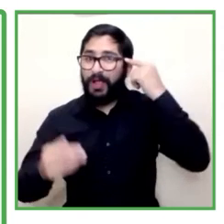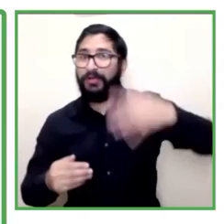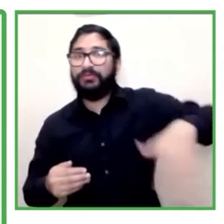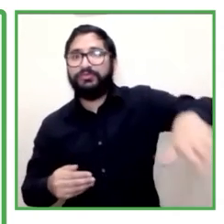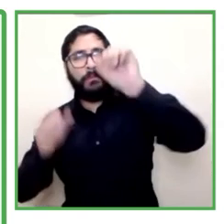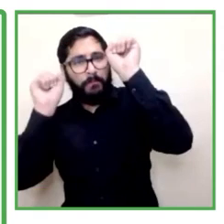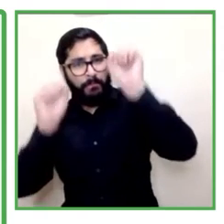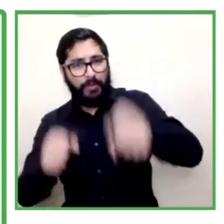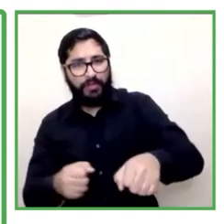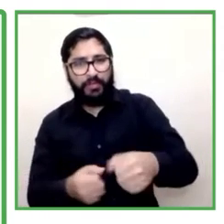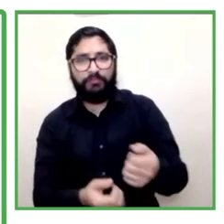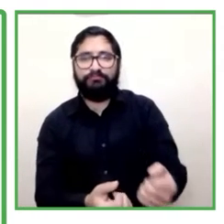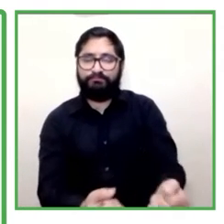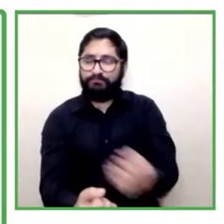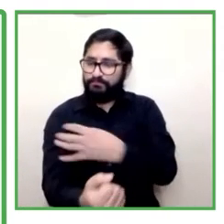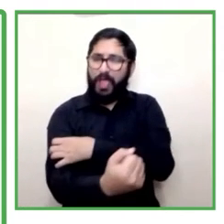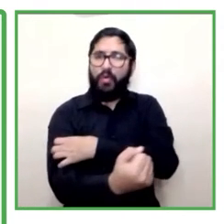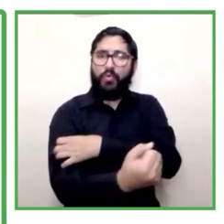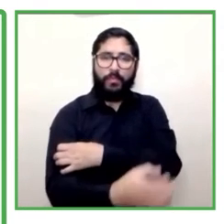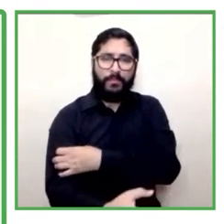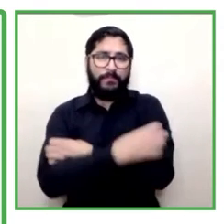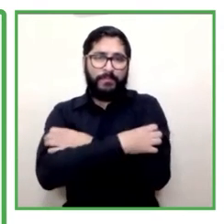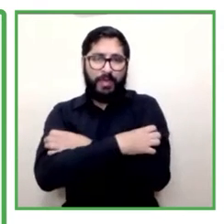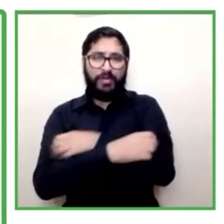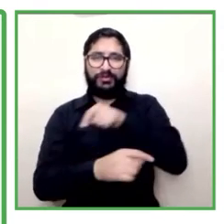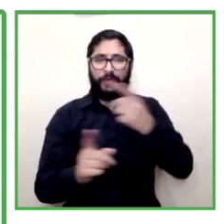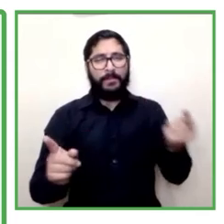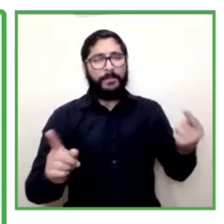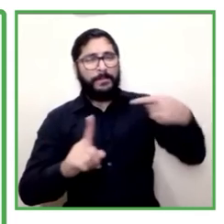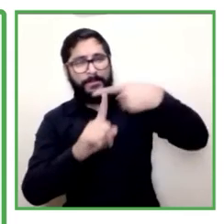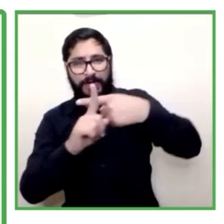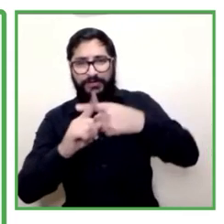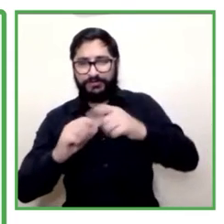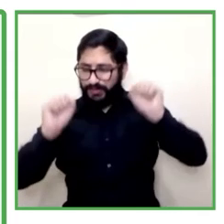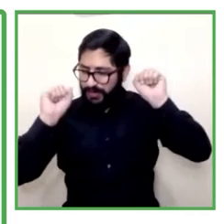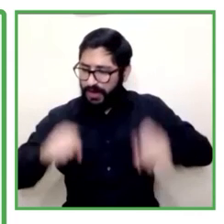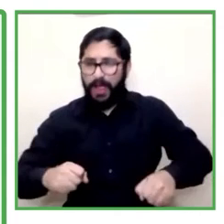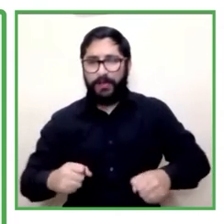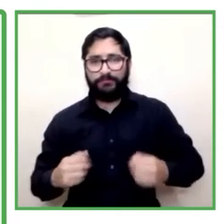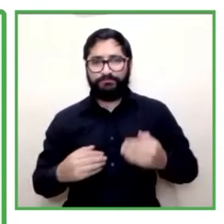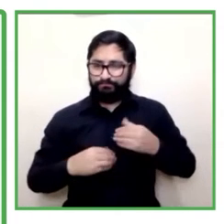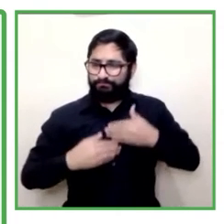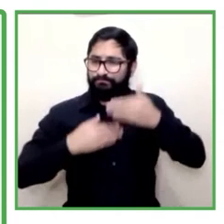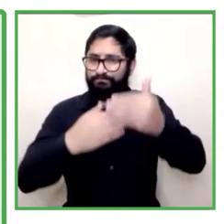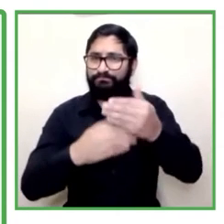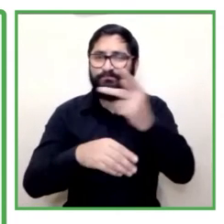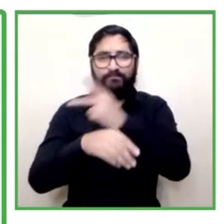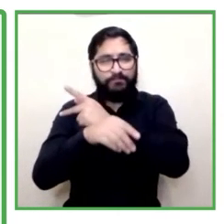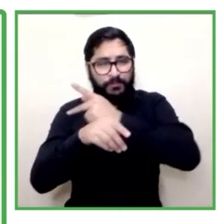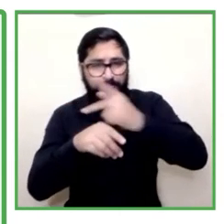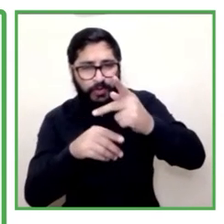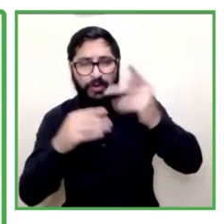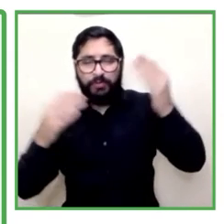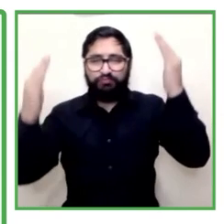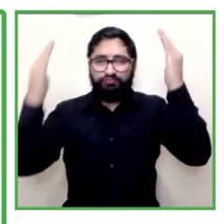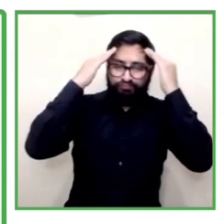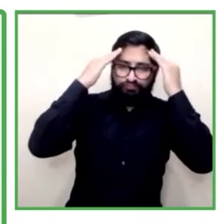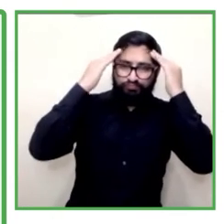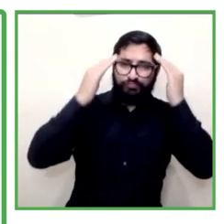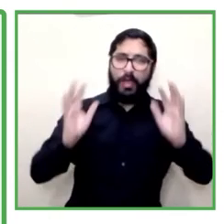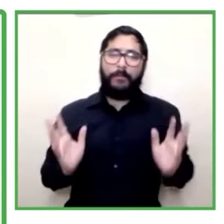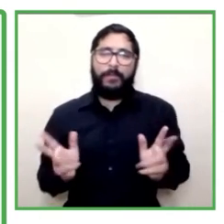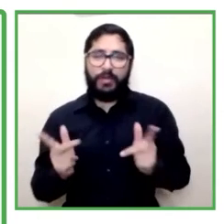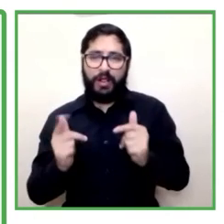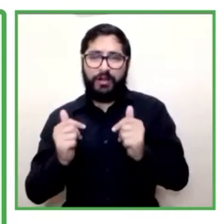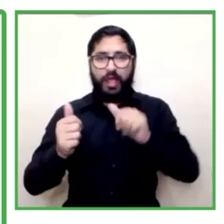de nuestros egresados con discapacidad de nuestros buscadores de empleo y poder aportar y acompañar en estas prácticas de inclusión de cara al